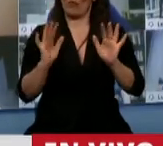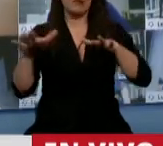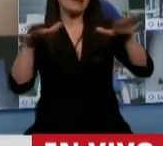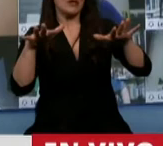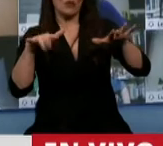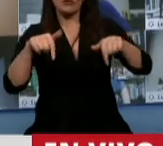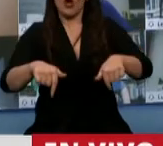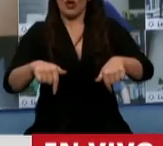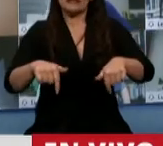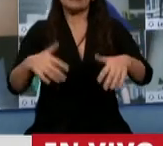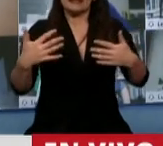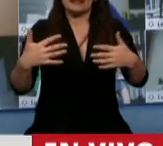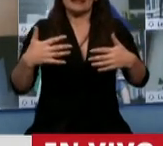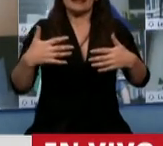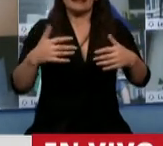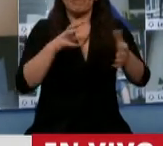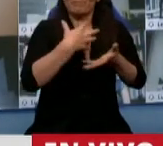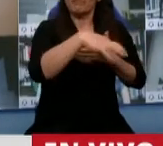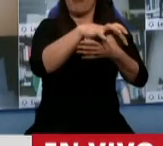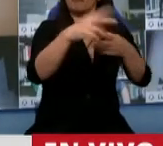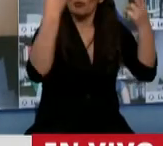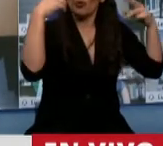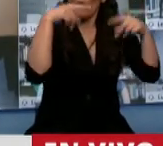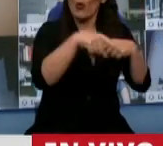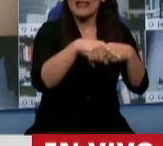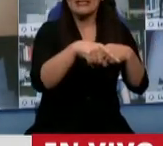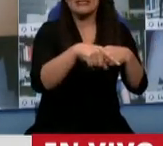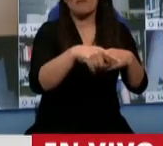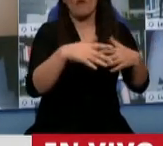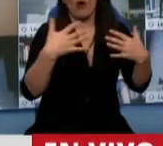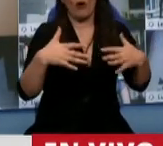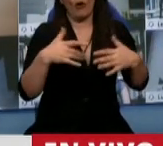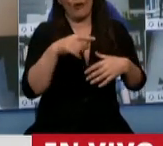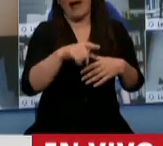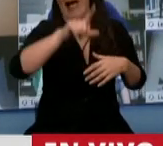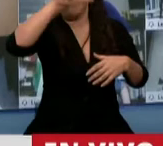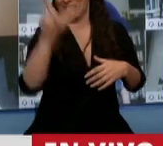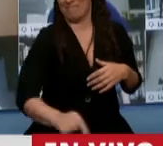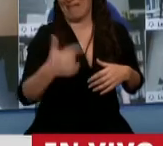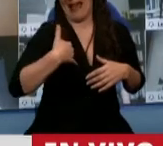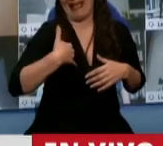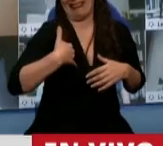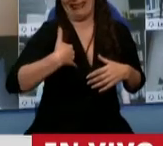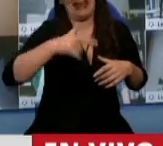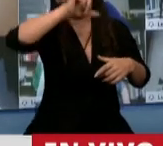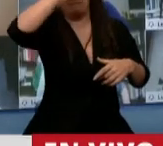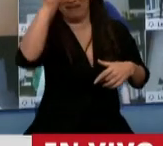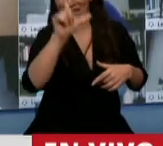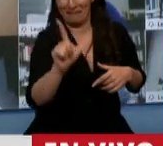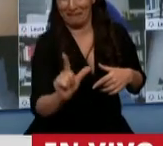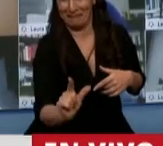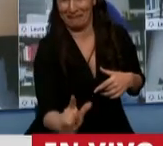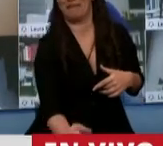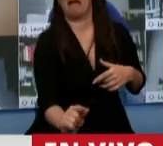nuestro sector del turismo, nuestro prometedor sector del turismo, de toda nuestra extensión territorial, ha entrado en esta compleja